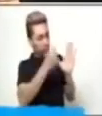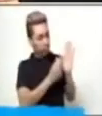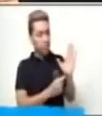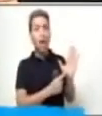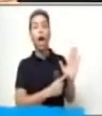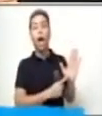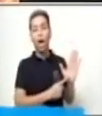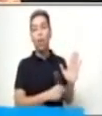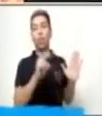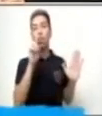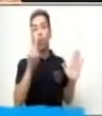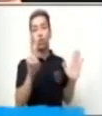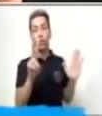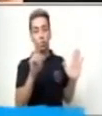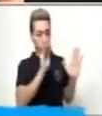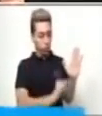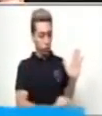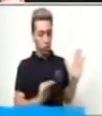niños.